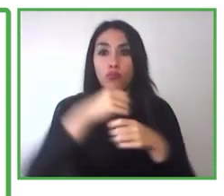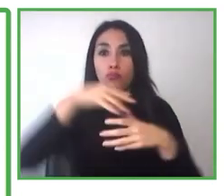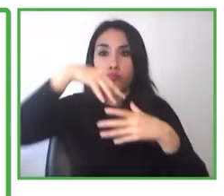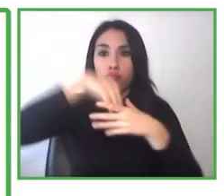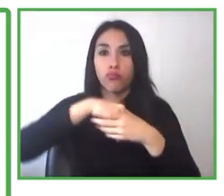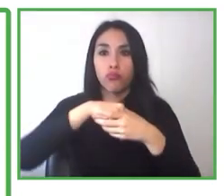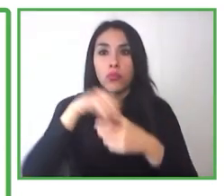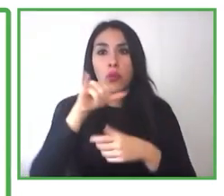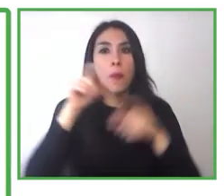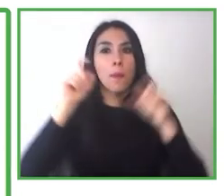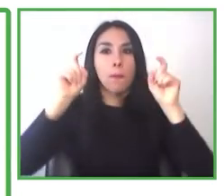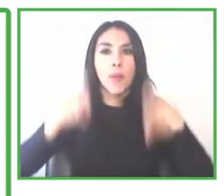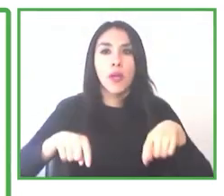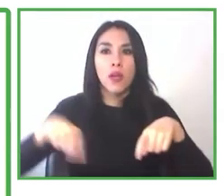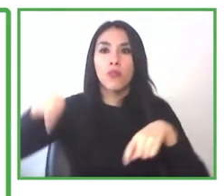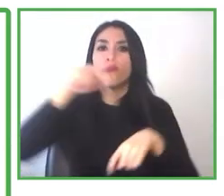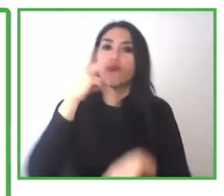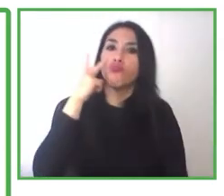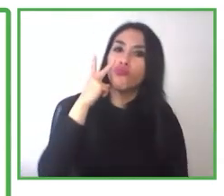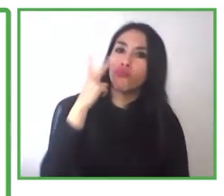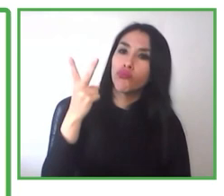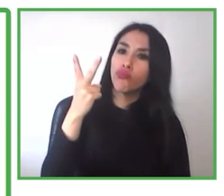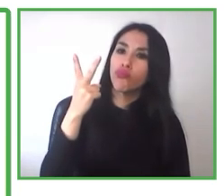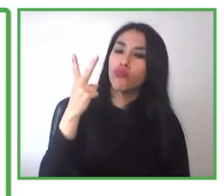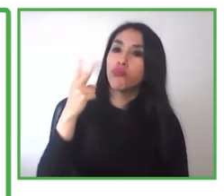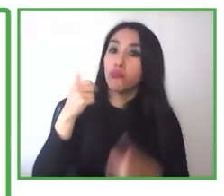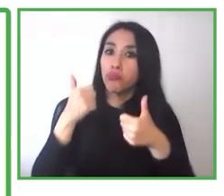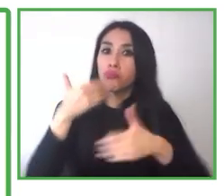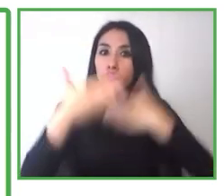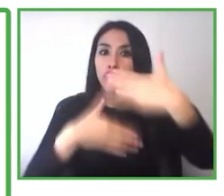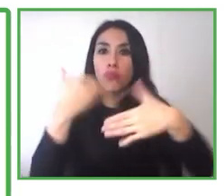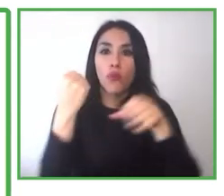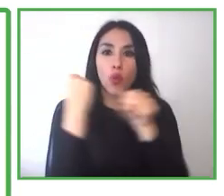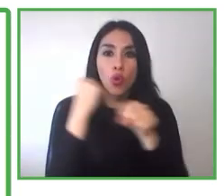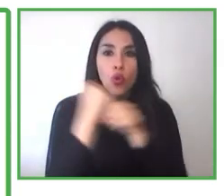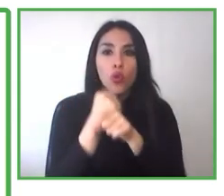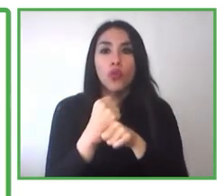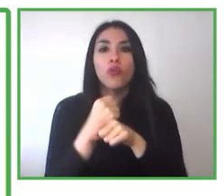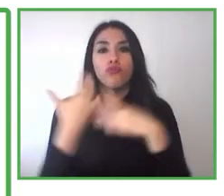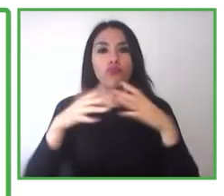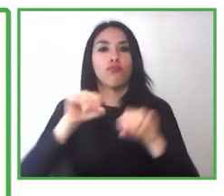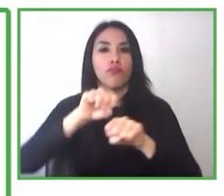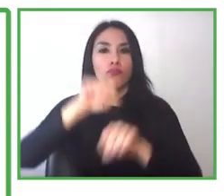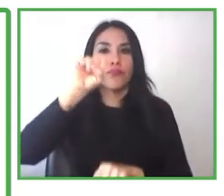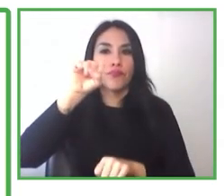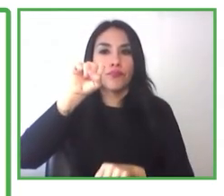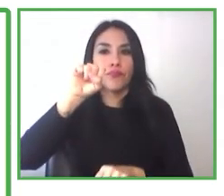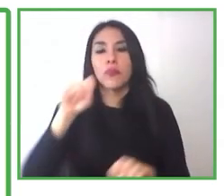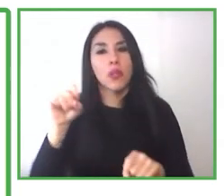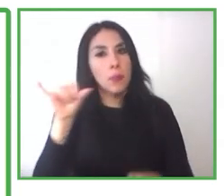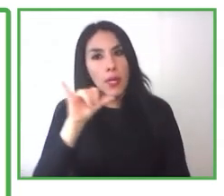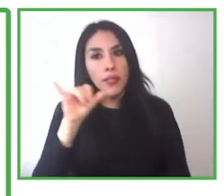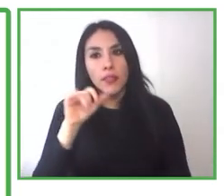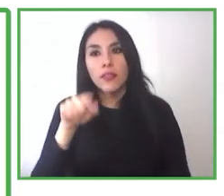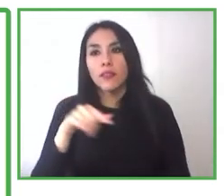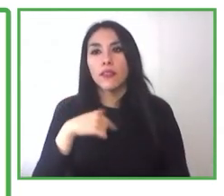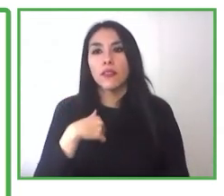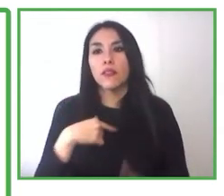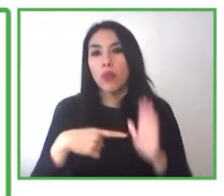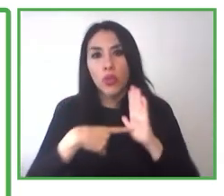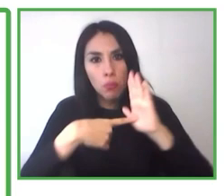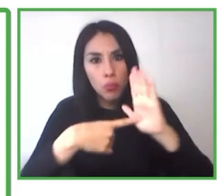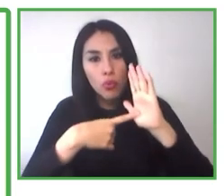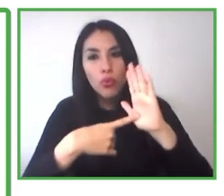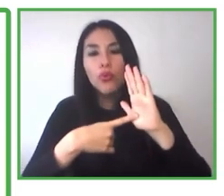también nos ha puesto, ¿no? Pero aquí lo importante es demostrar haciendo. Y son estos centros con evaluadores habilitados por Chile Valora